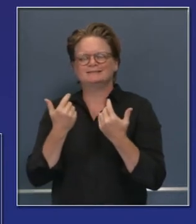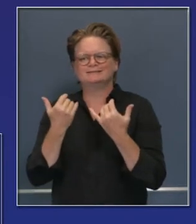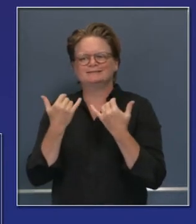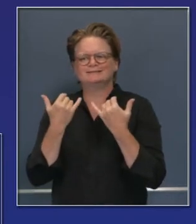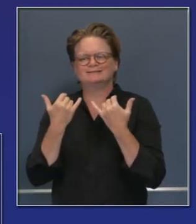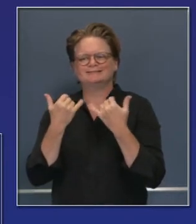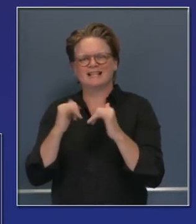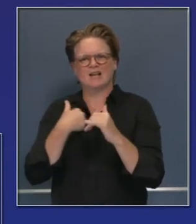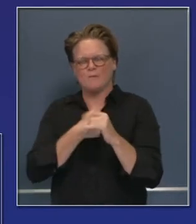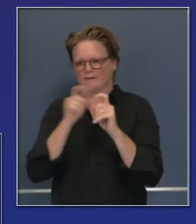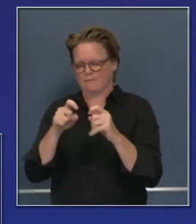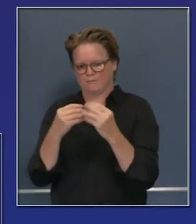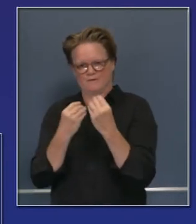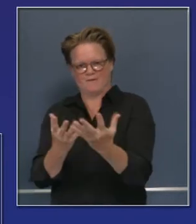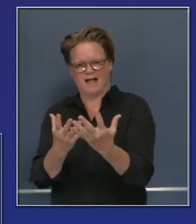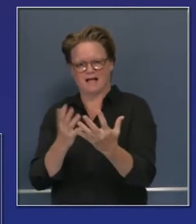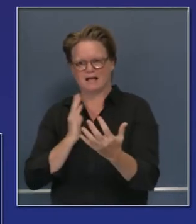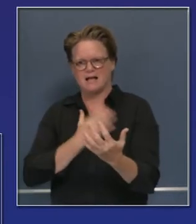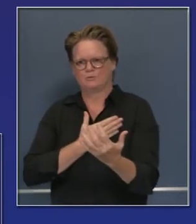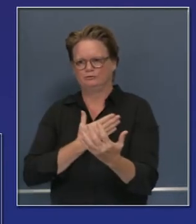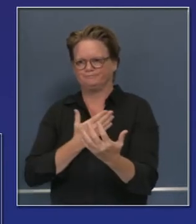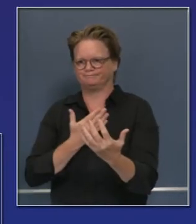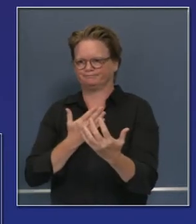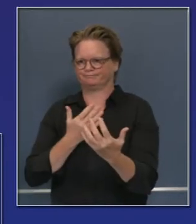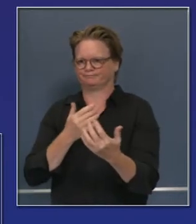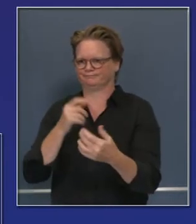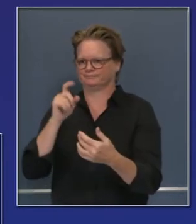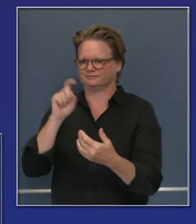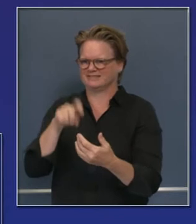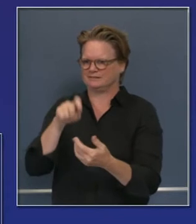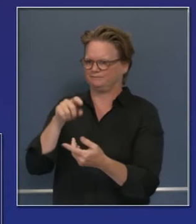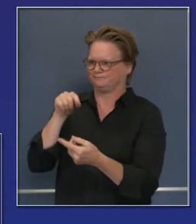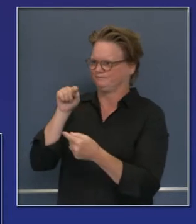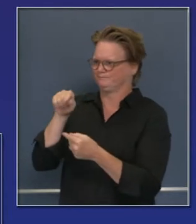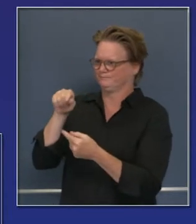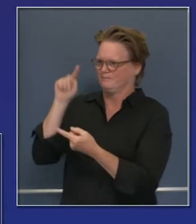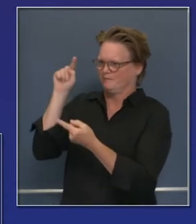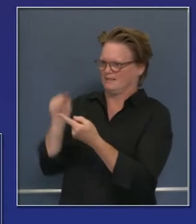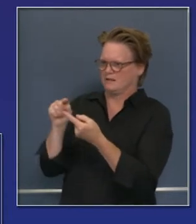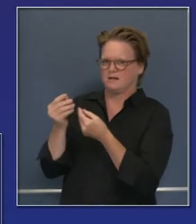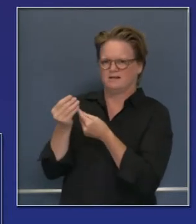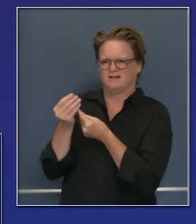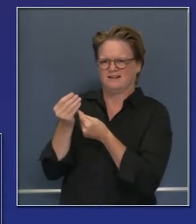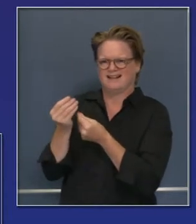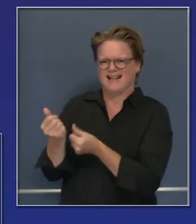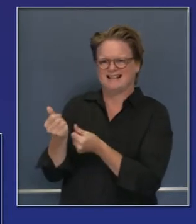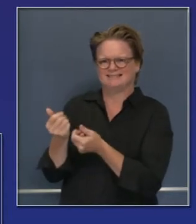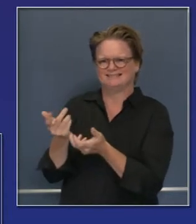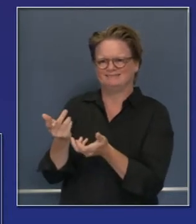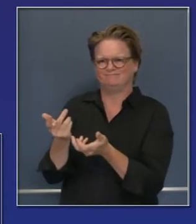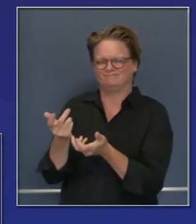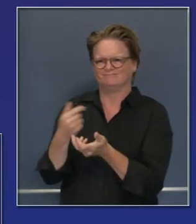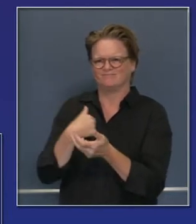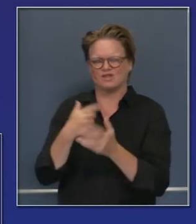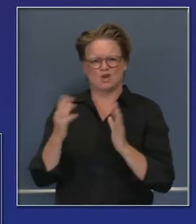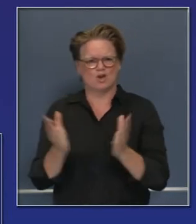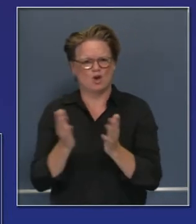Ahora lo que necesitamos es más escala, bajar los precios y poder usar nuestro poder en el mercado